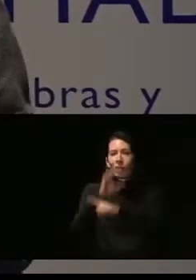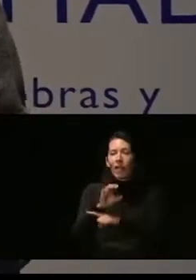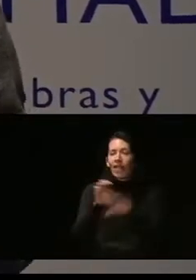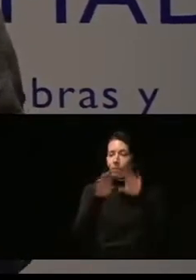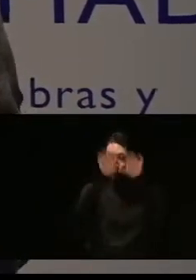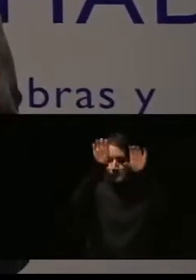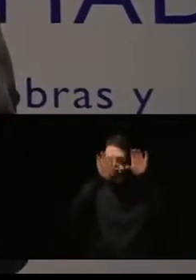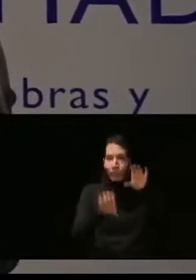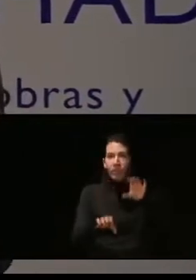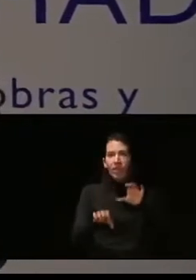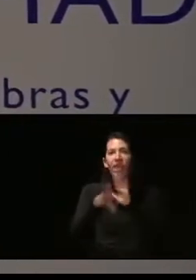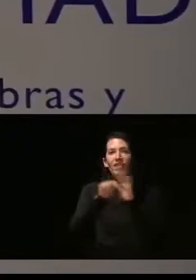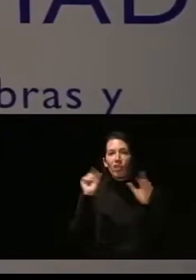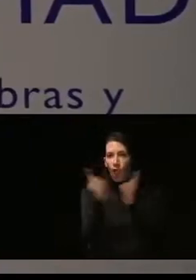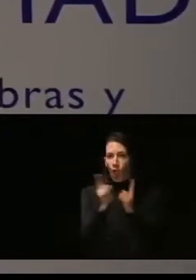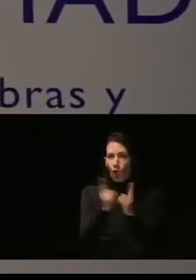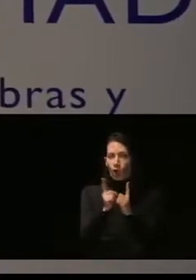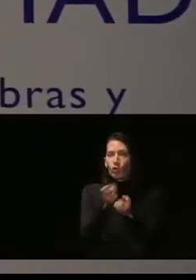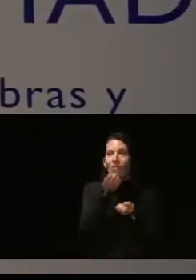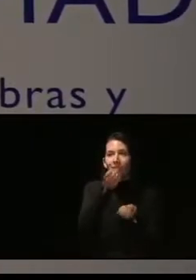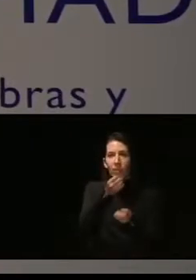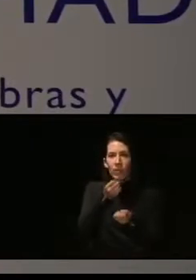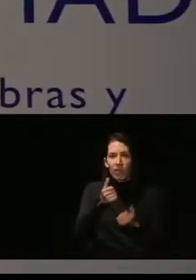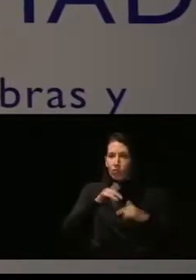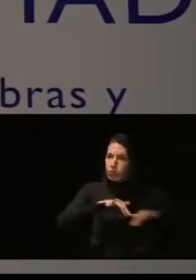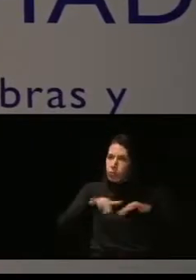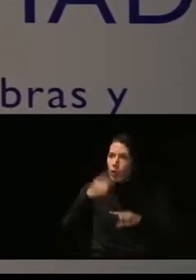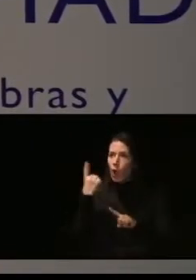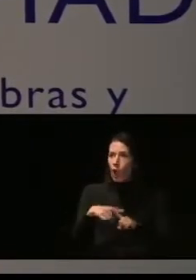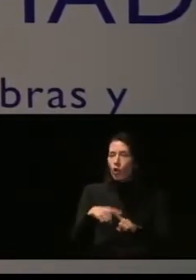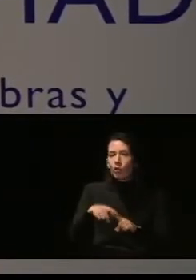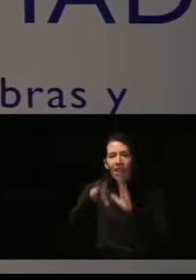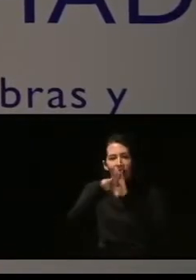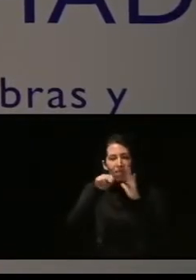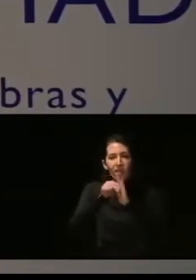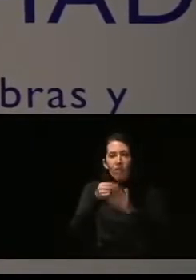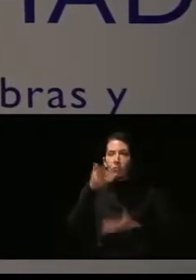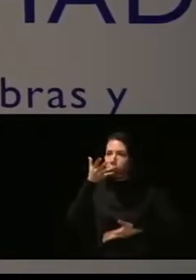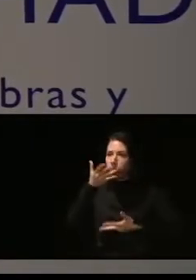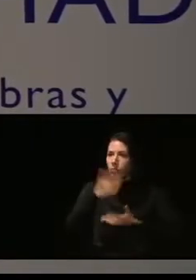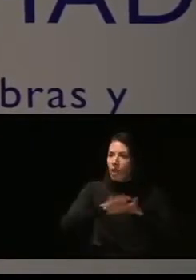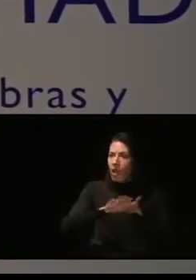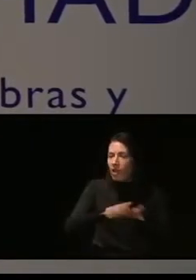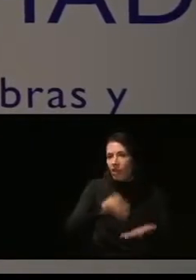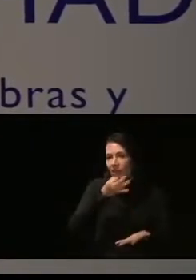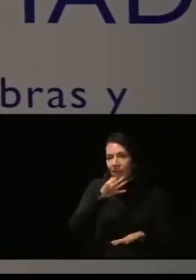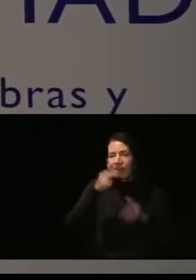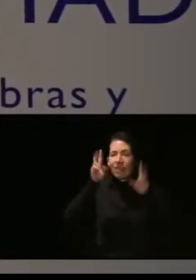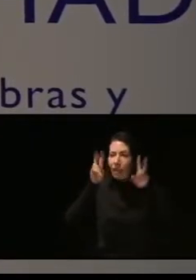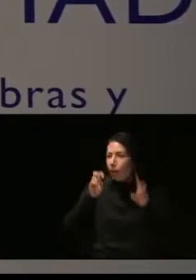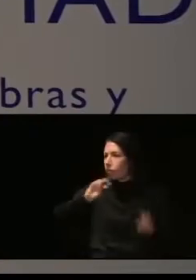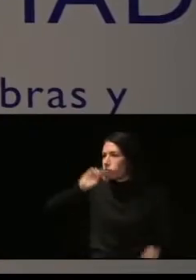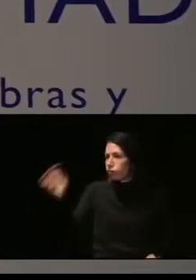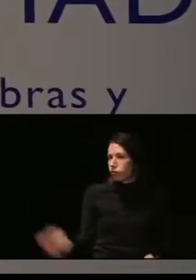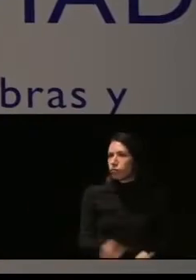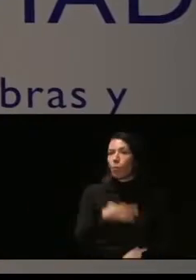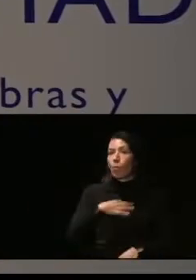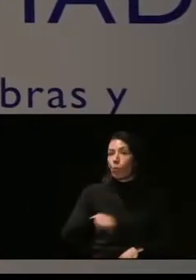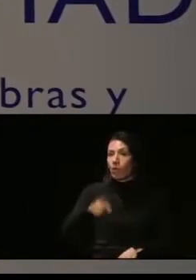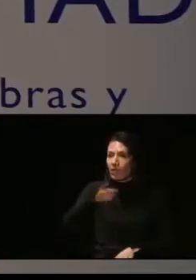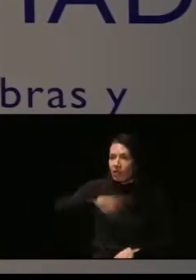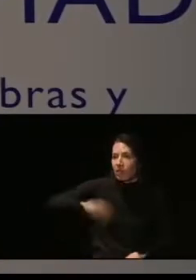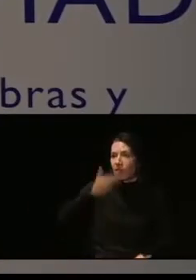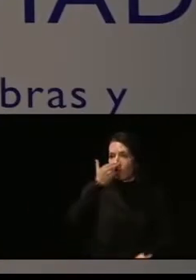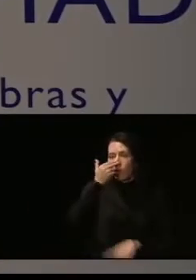de vídeos dinámicos en los que se exponen, pues, diferentes temáticas que pueden ser de especial interés, ¿no?, para